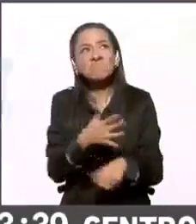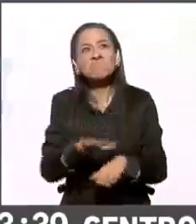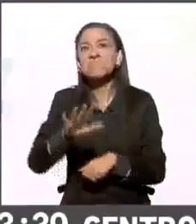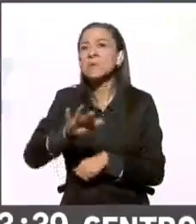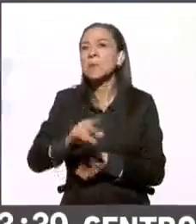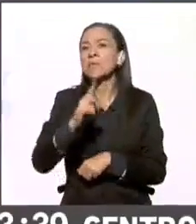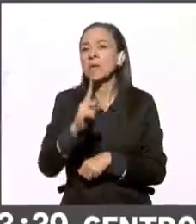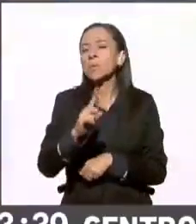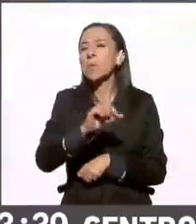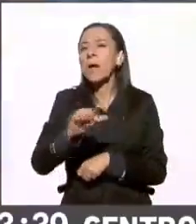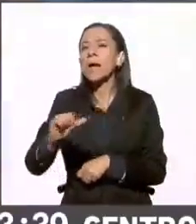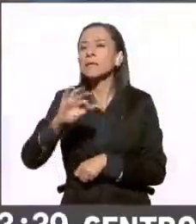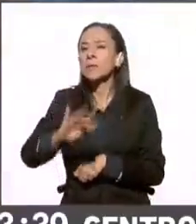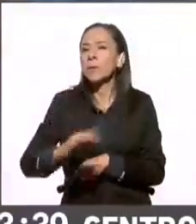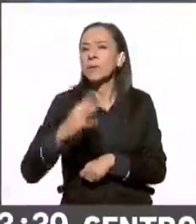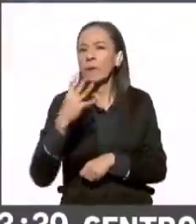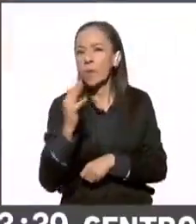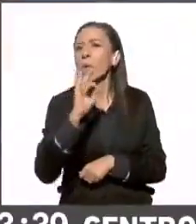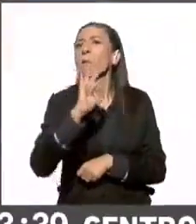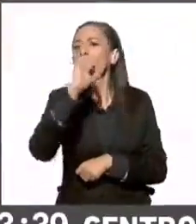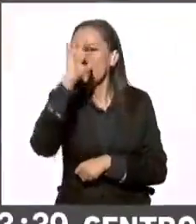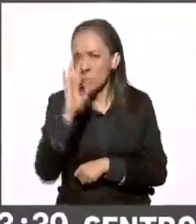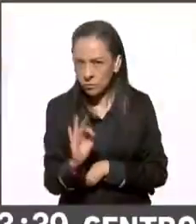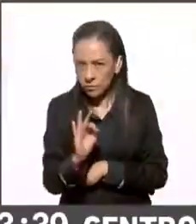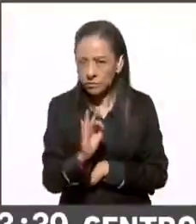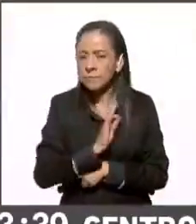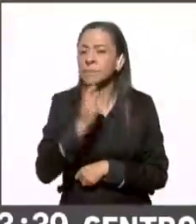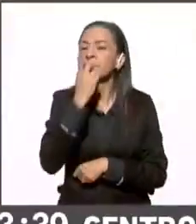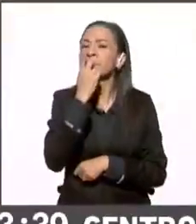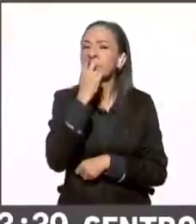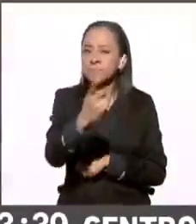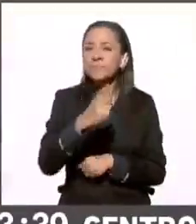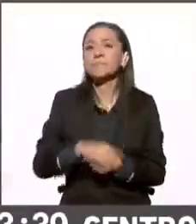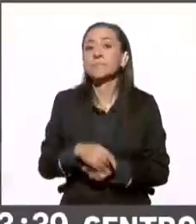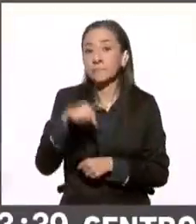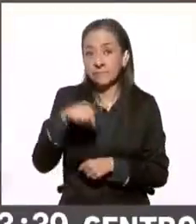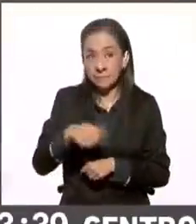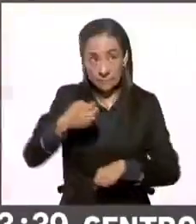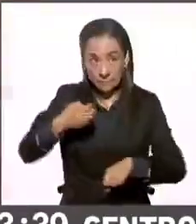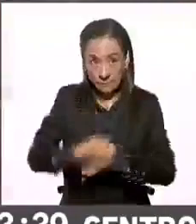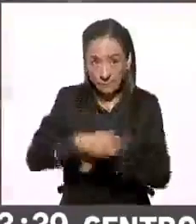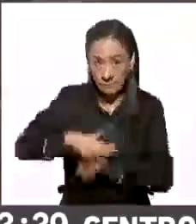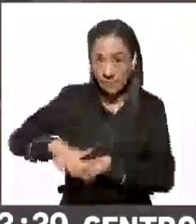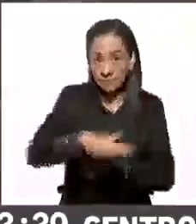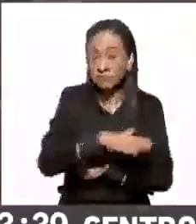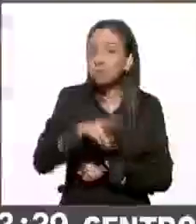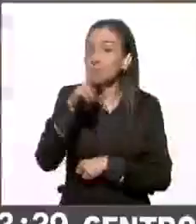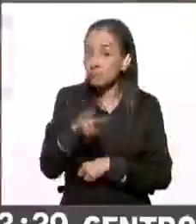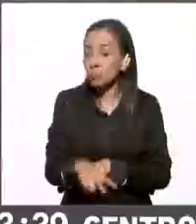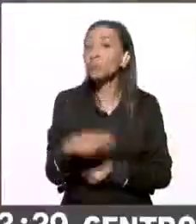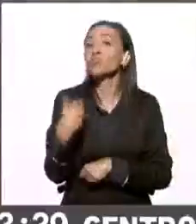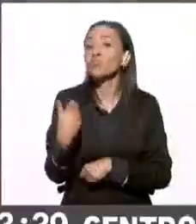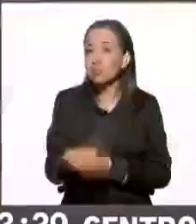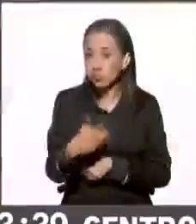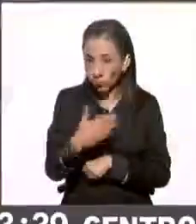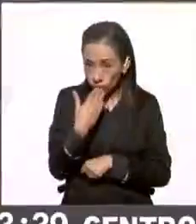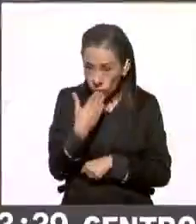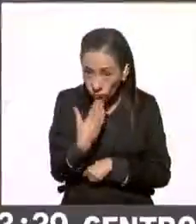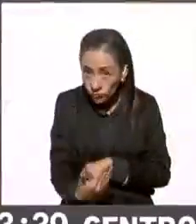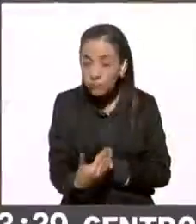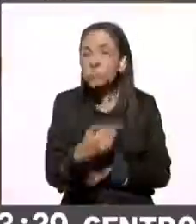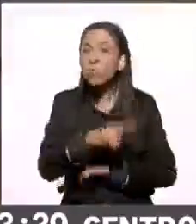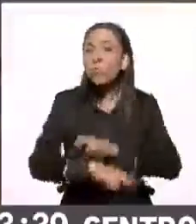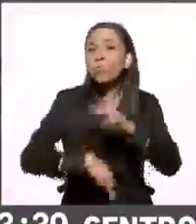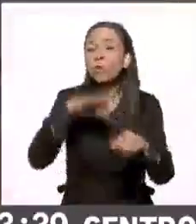y el 54%. Hay que mencionar que este estado ha resultado destacado en la participación en las jornadas